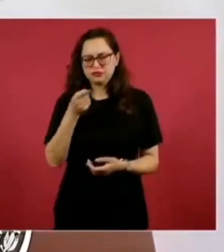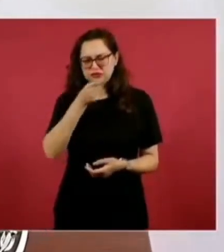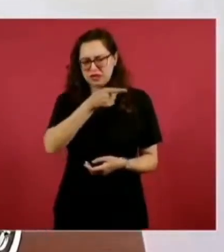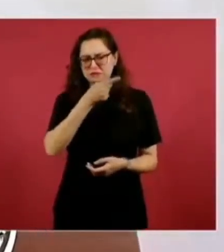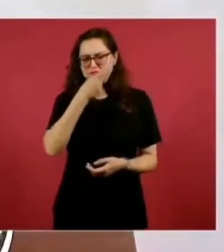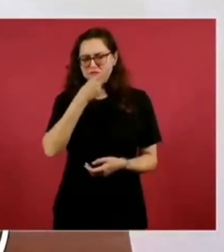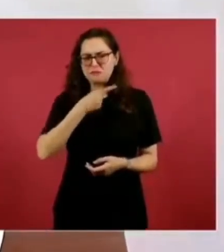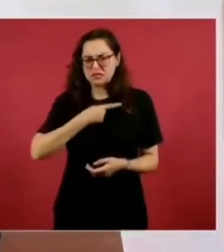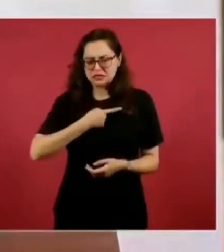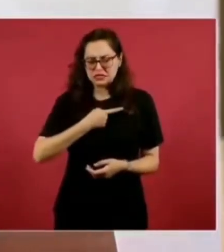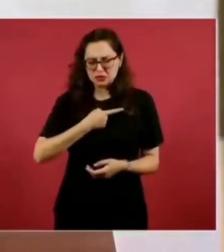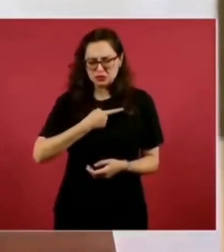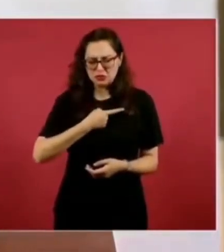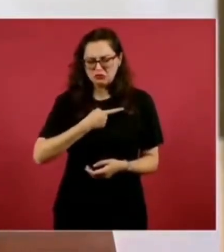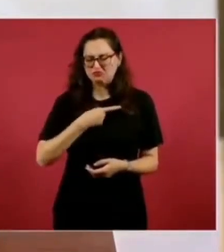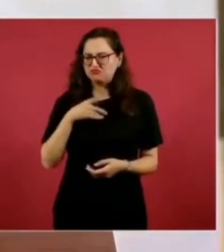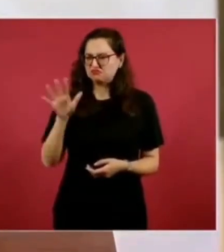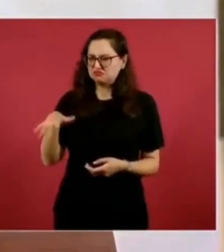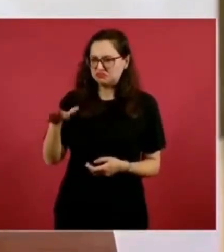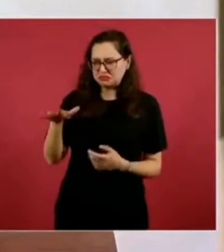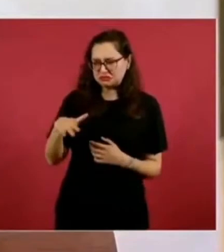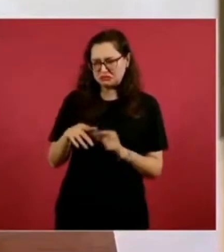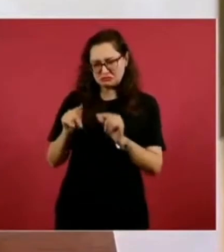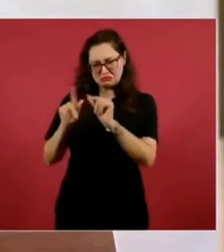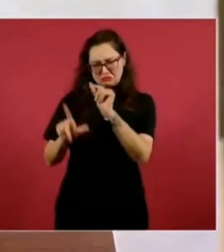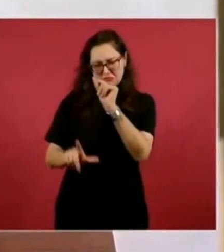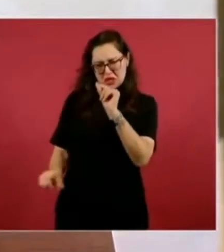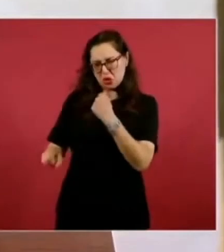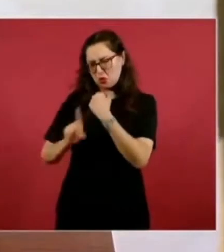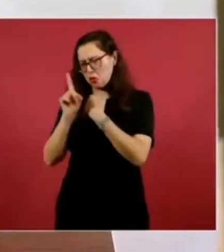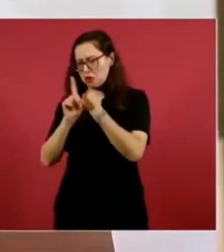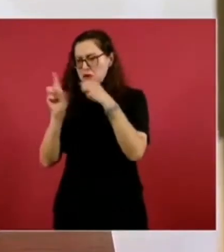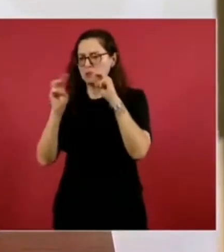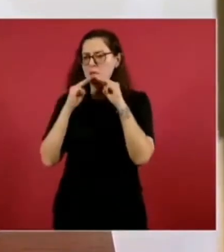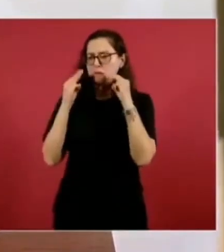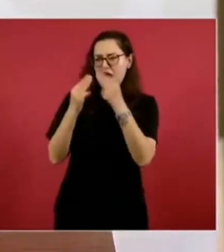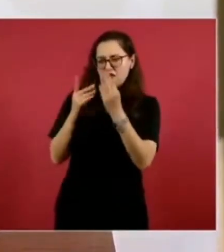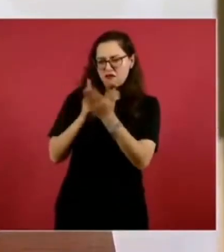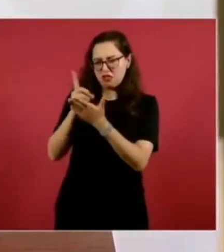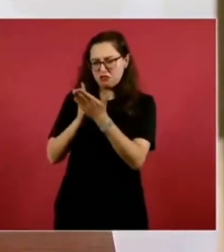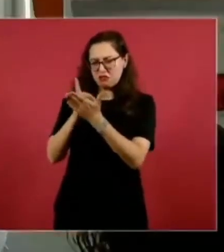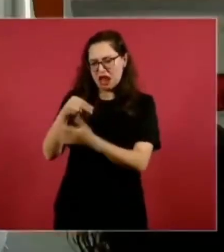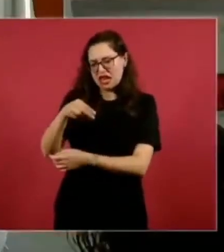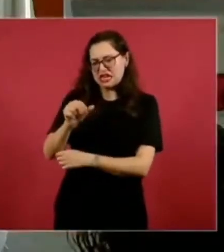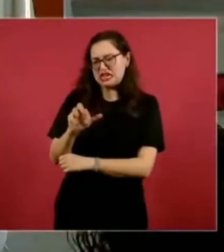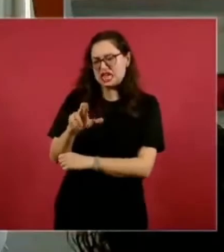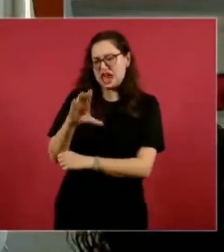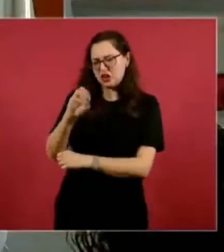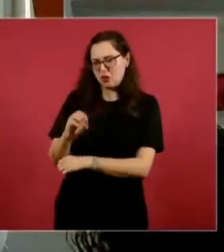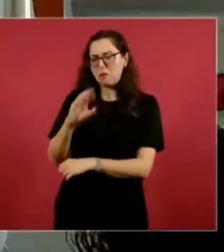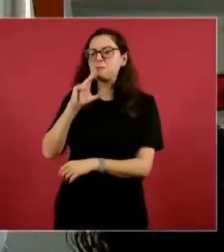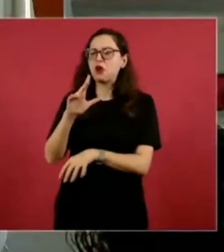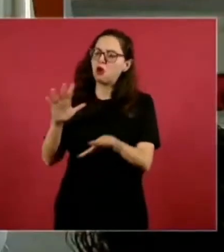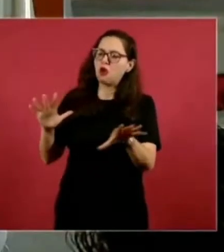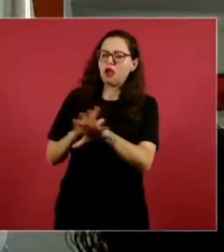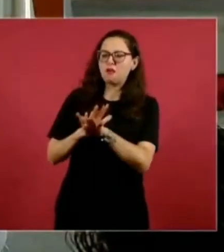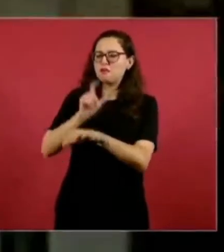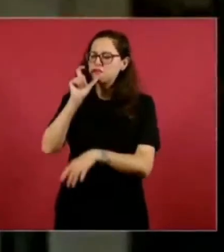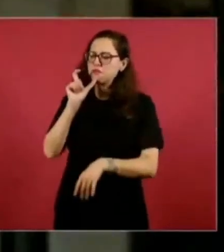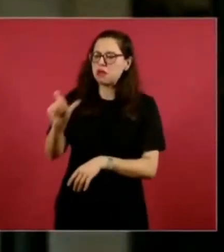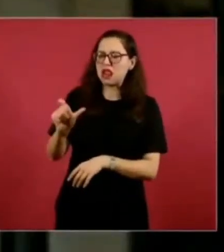Consideremos terroristas a los narcotraficantes de México?